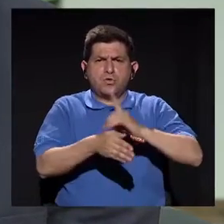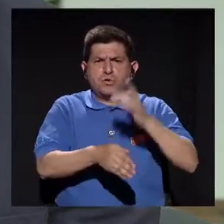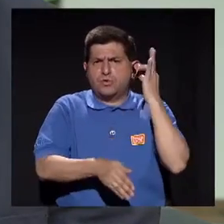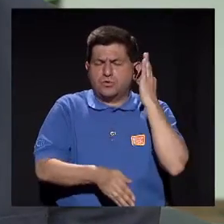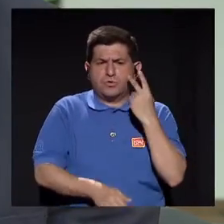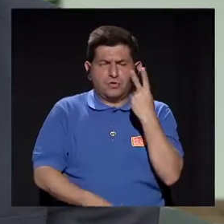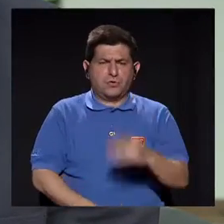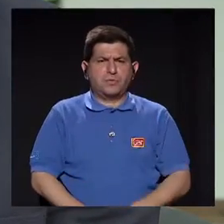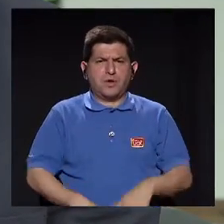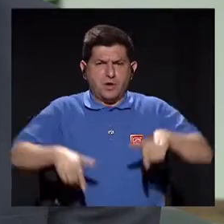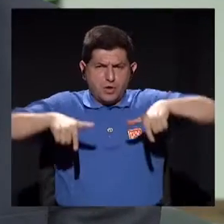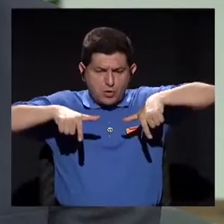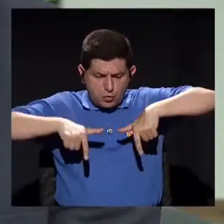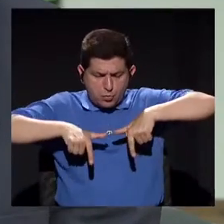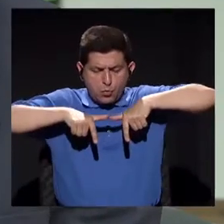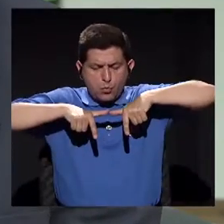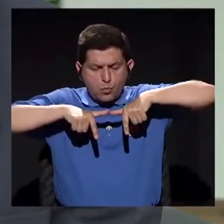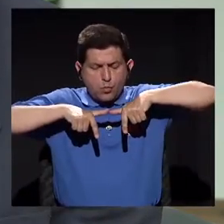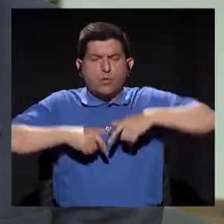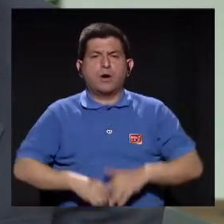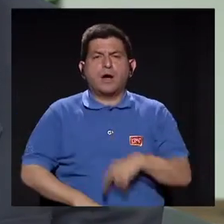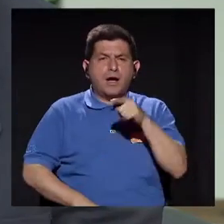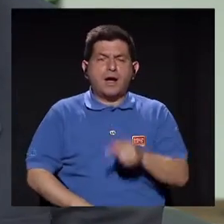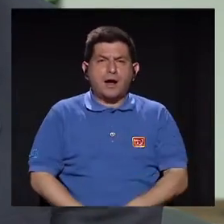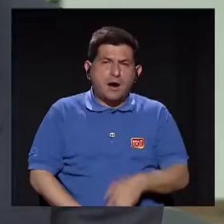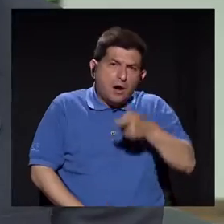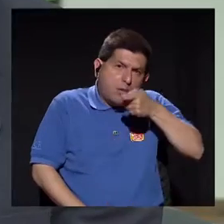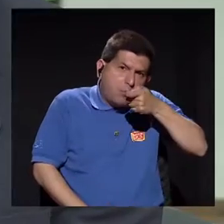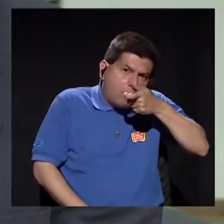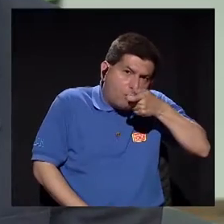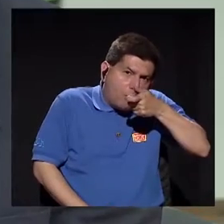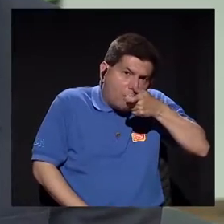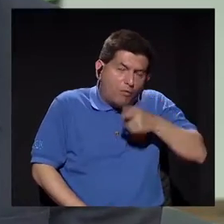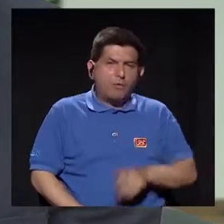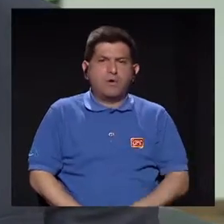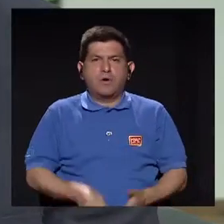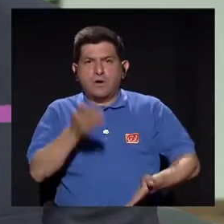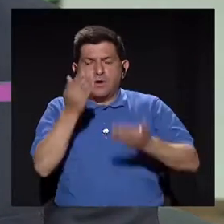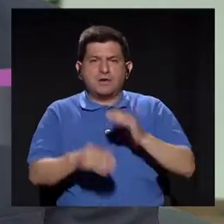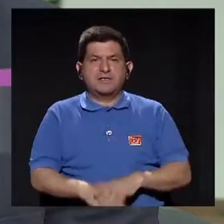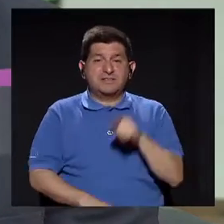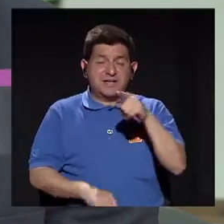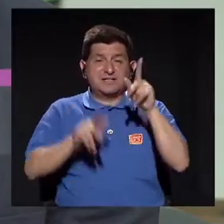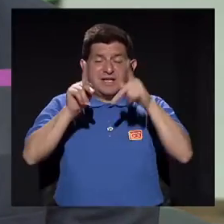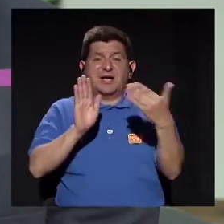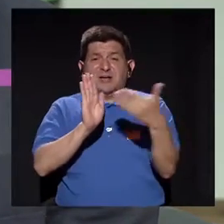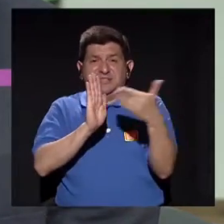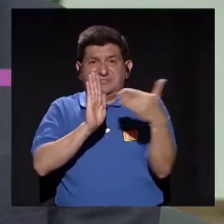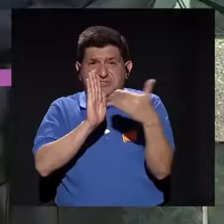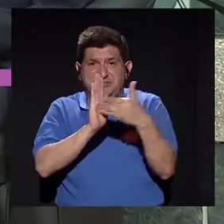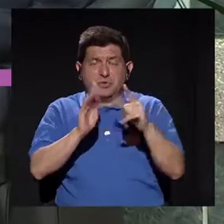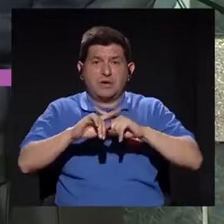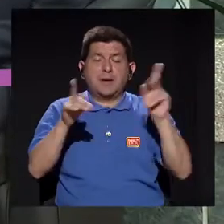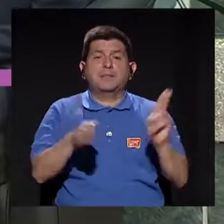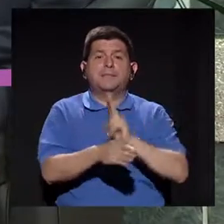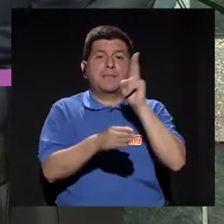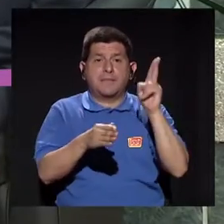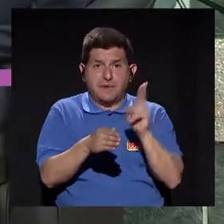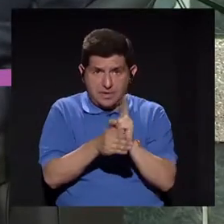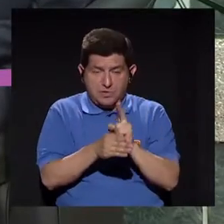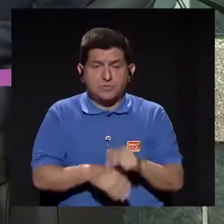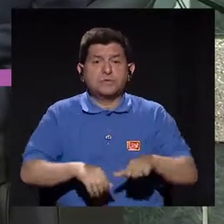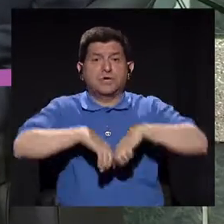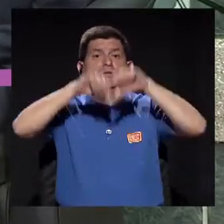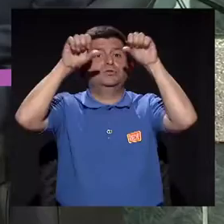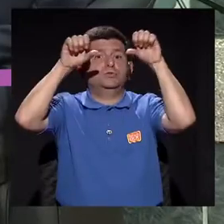ginecólogos era ver el cuello del útero con una luz que en muchas oportunidades era la que quemaba al paciente. Pero haciendo uso